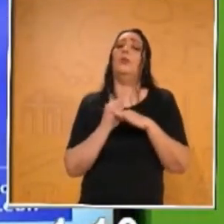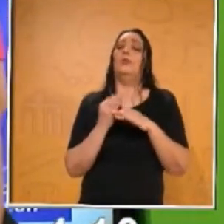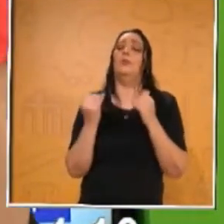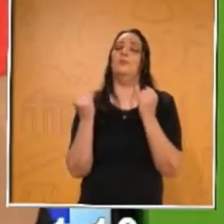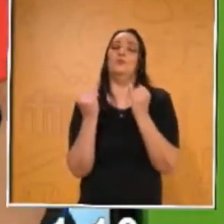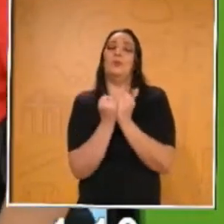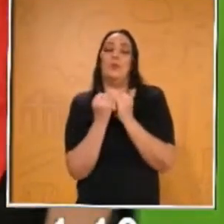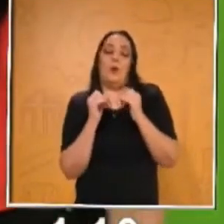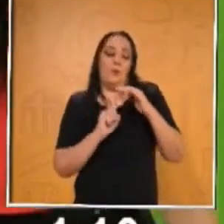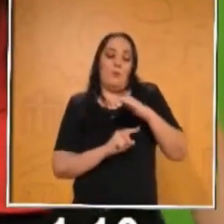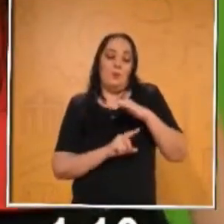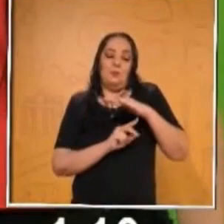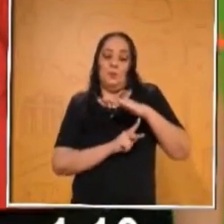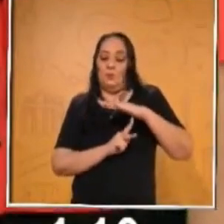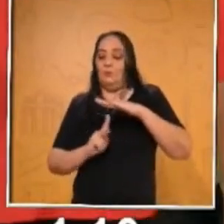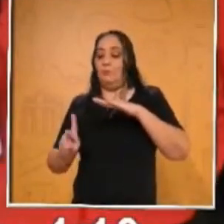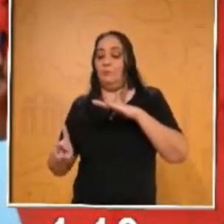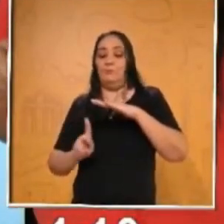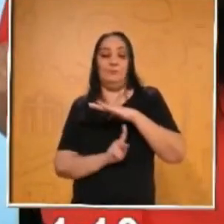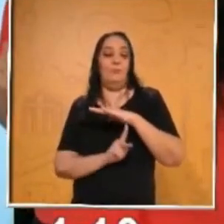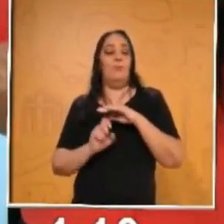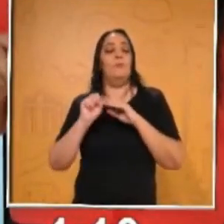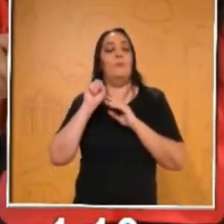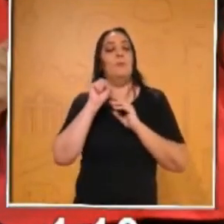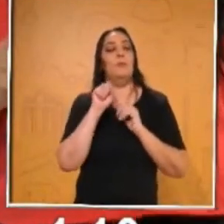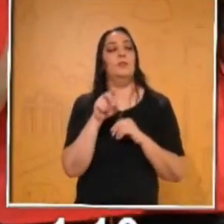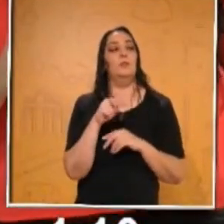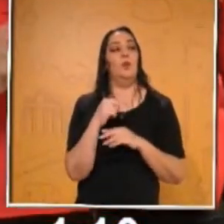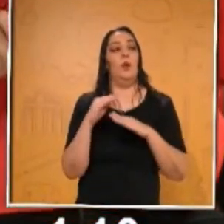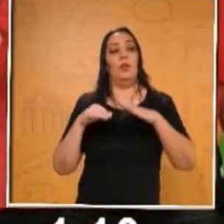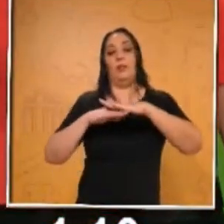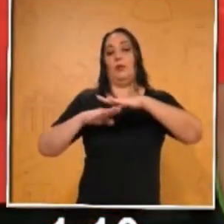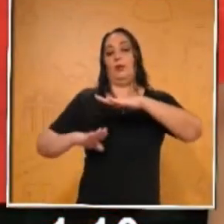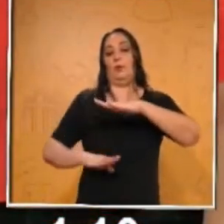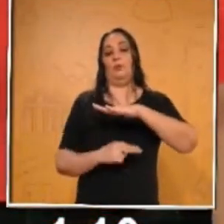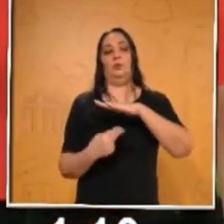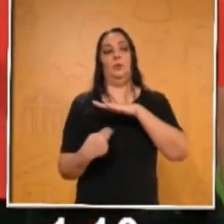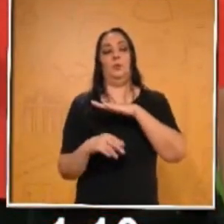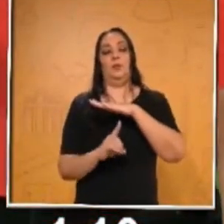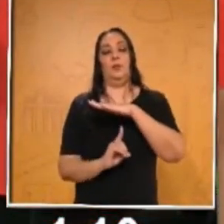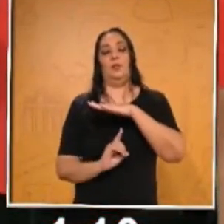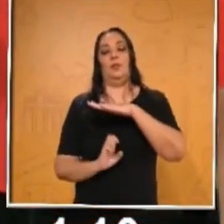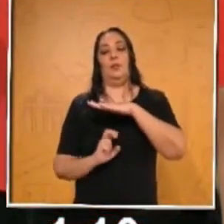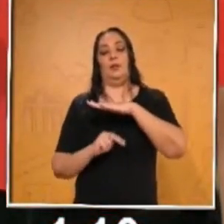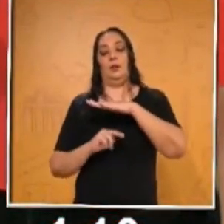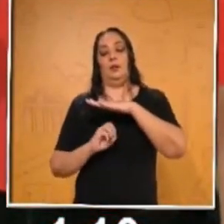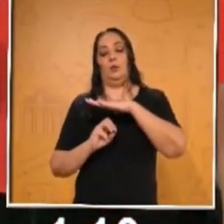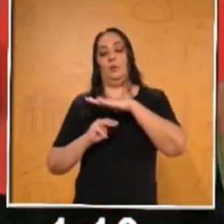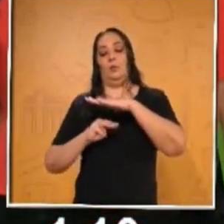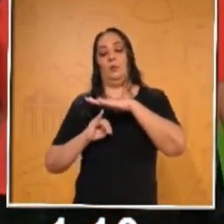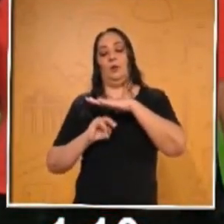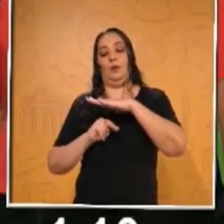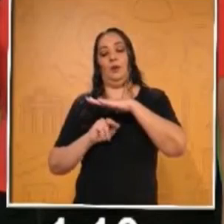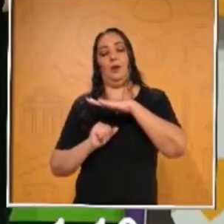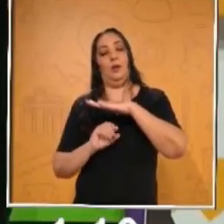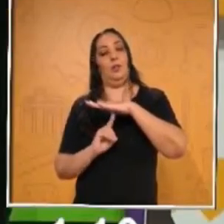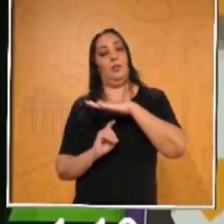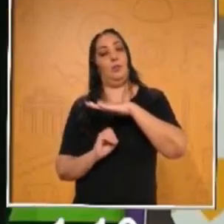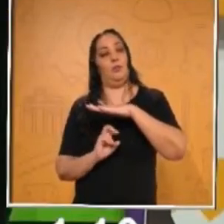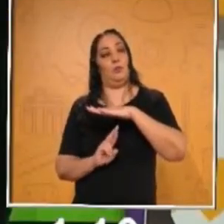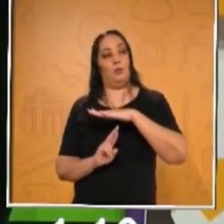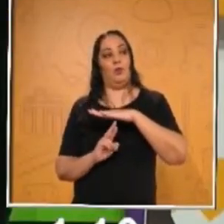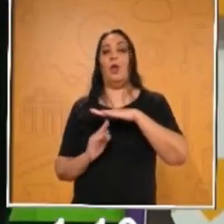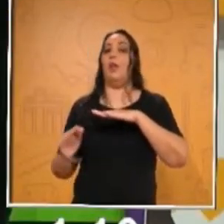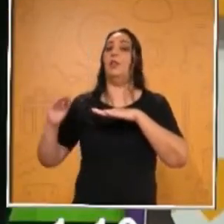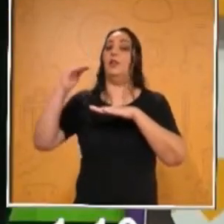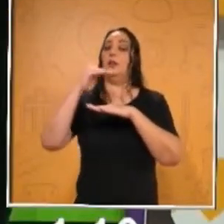Recuerden, el número de abajo se llama denominador y el de arriba numerador. ¿Ok? La